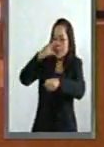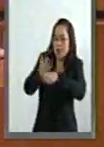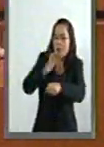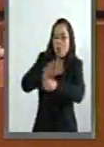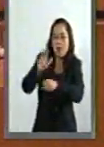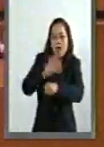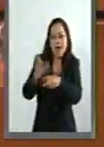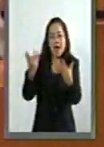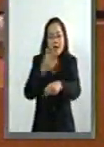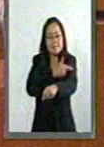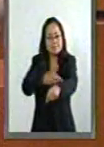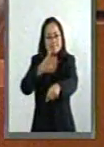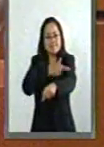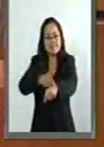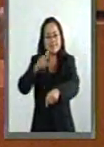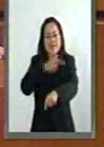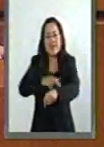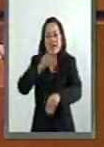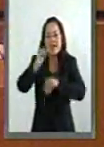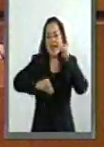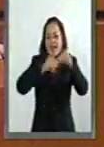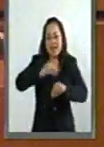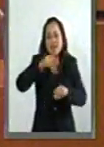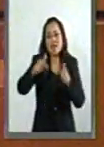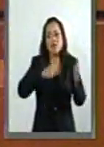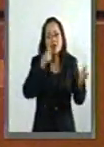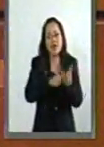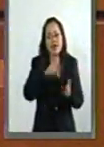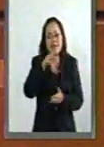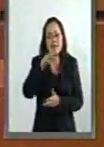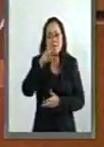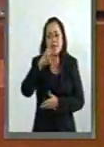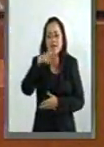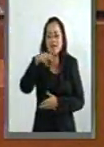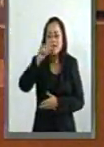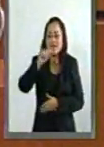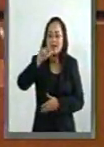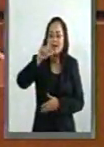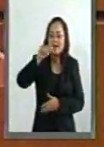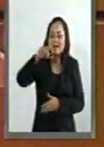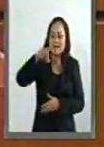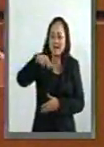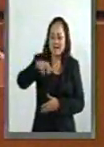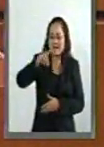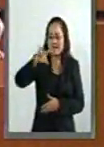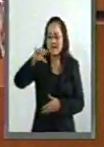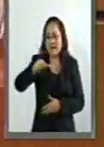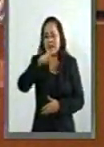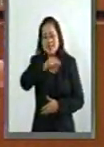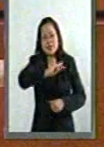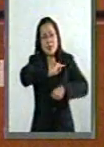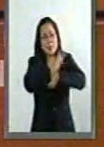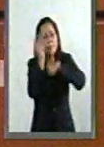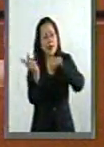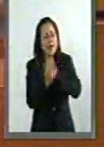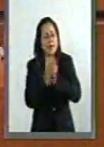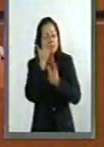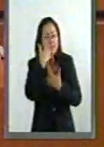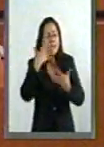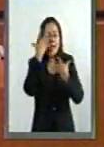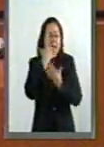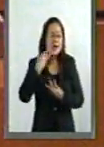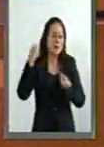Peñalandia, un país idílico de fantasía,